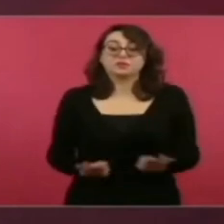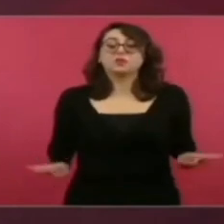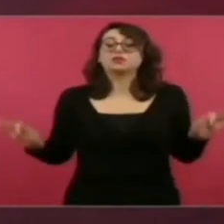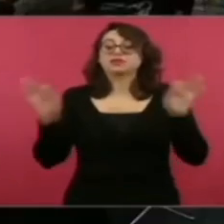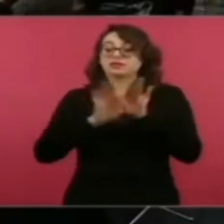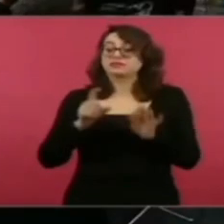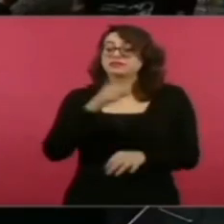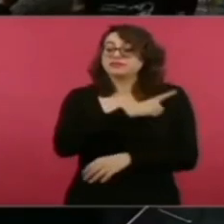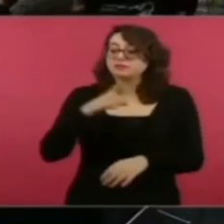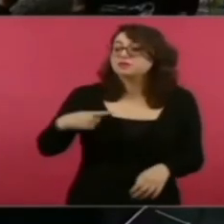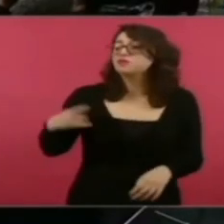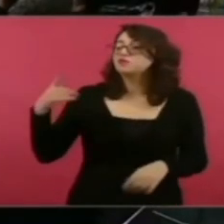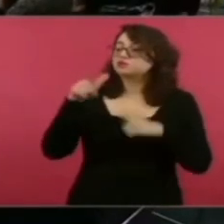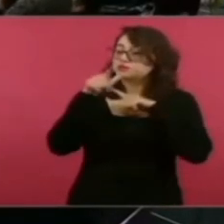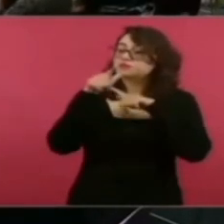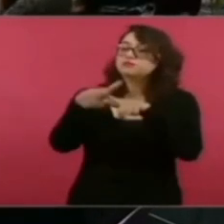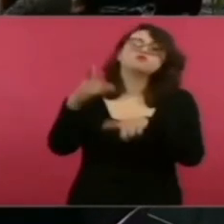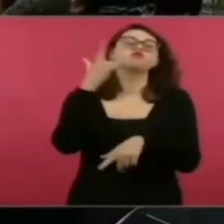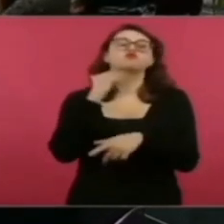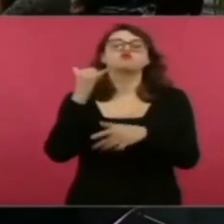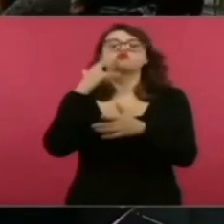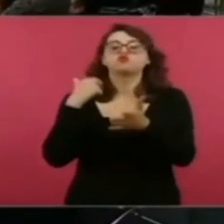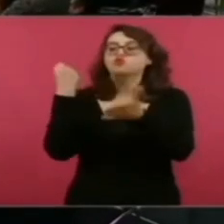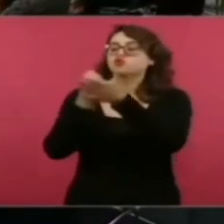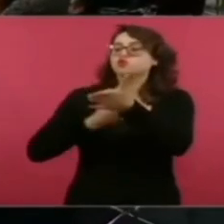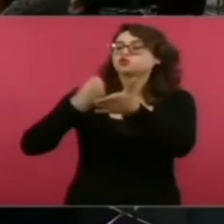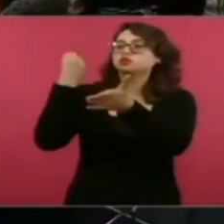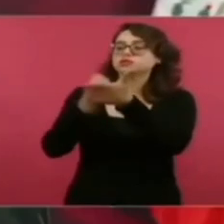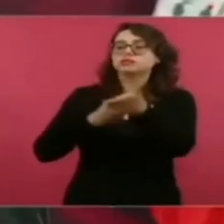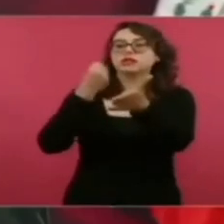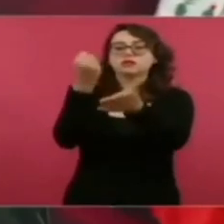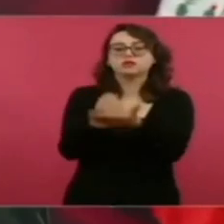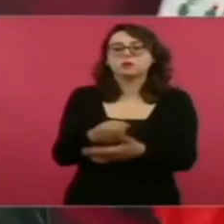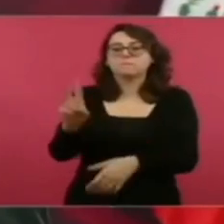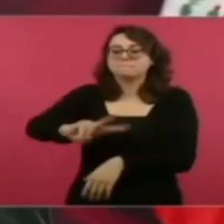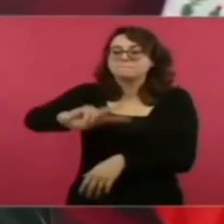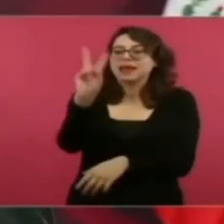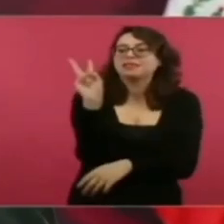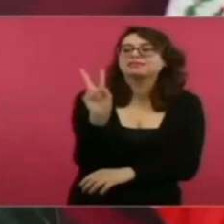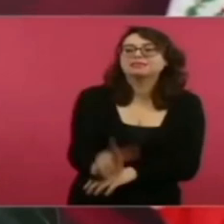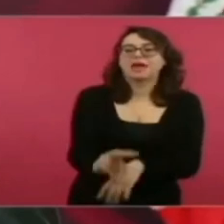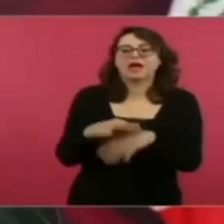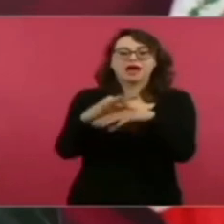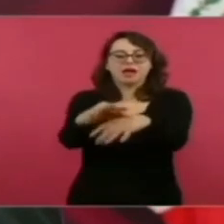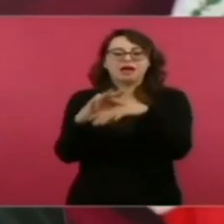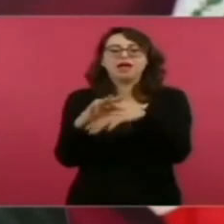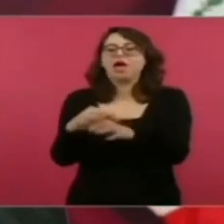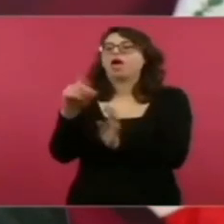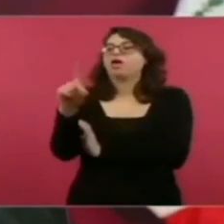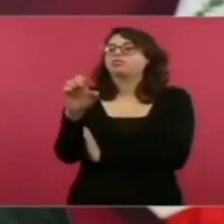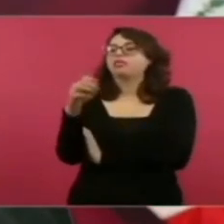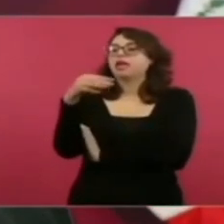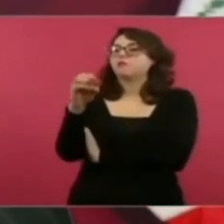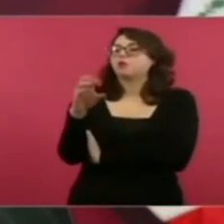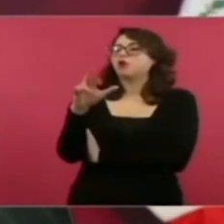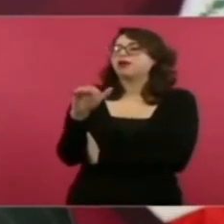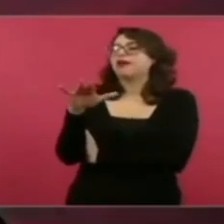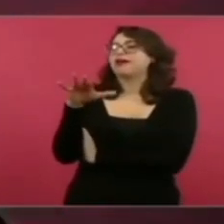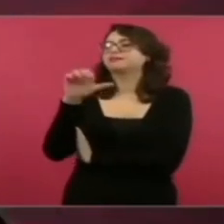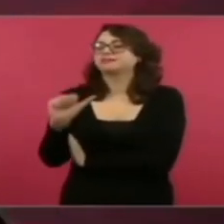La dominaban los oligarcas con fachada